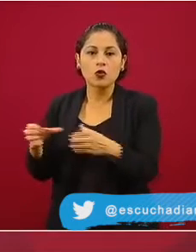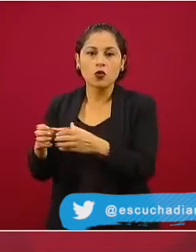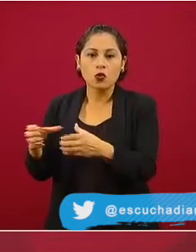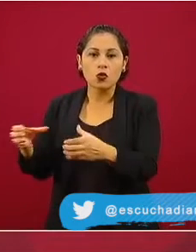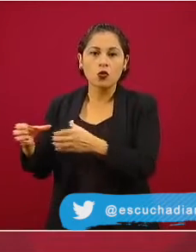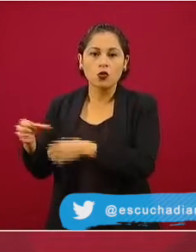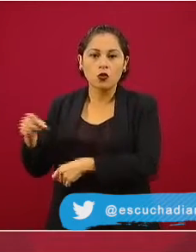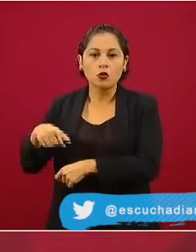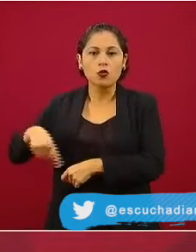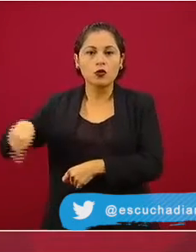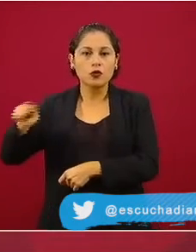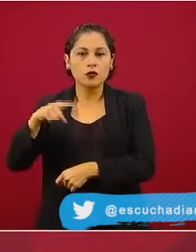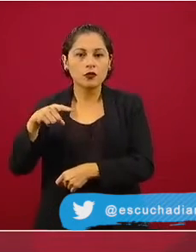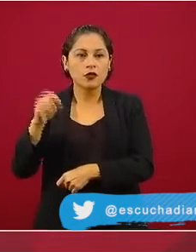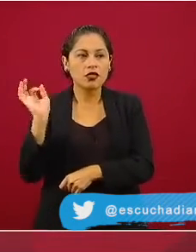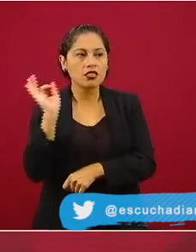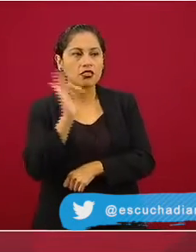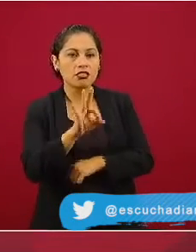de desinformación,